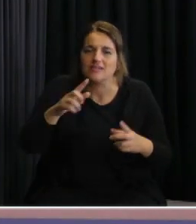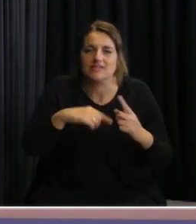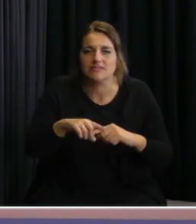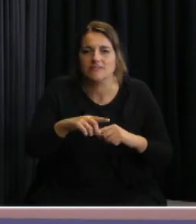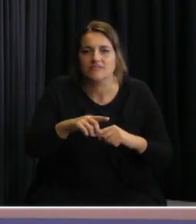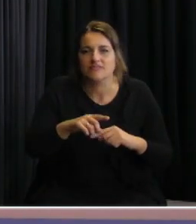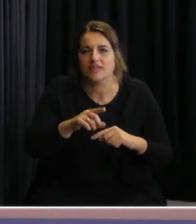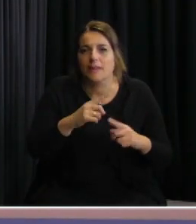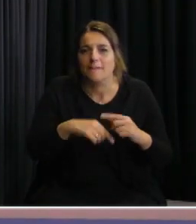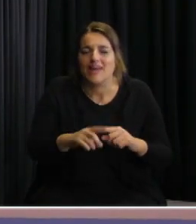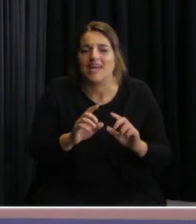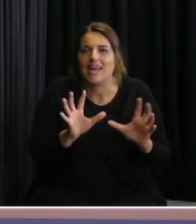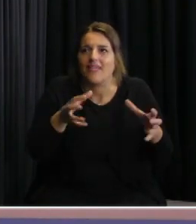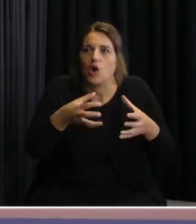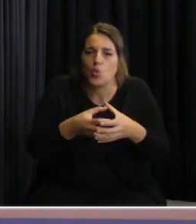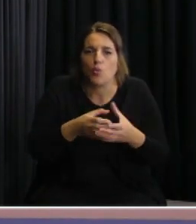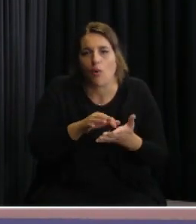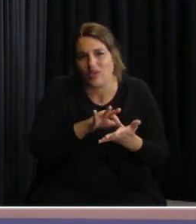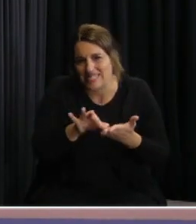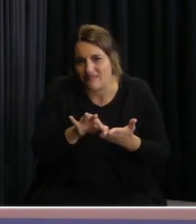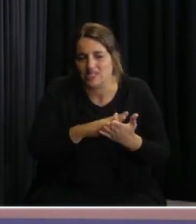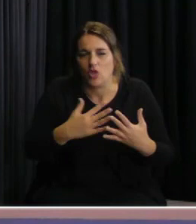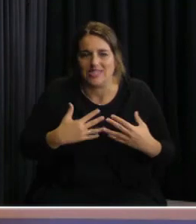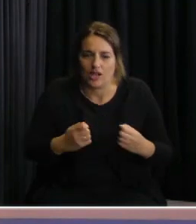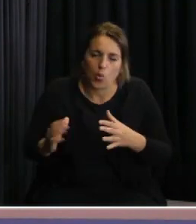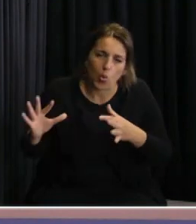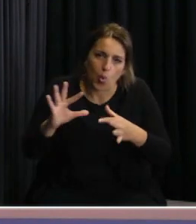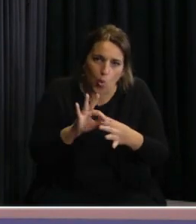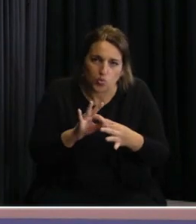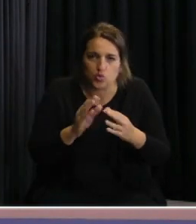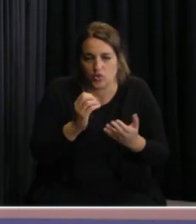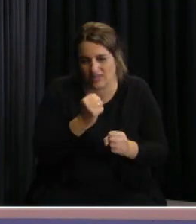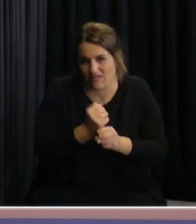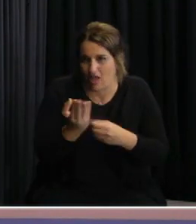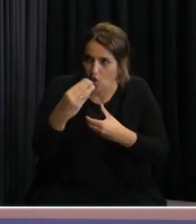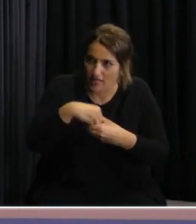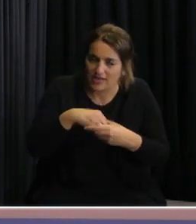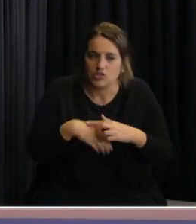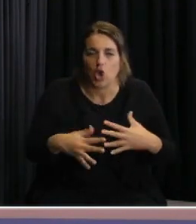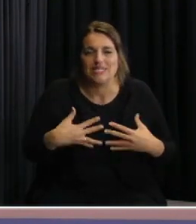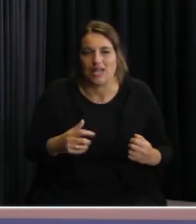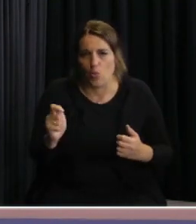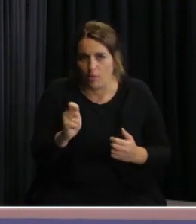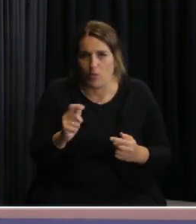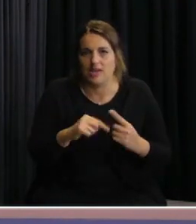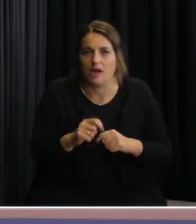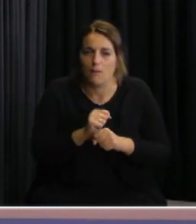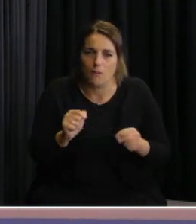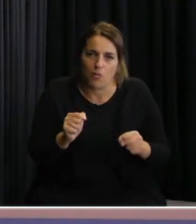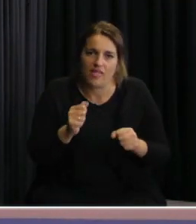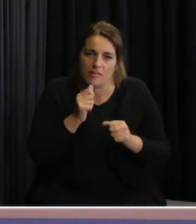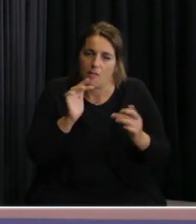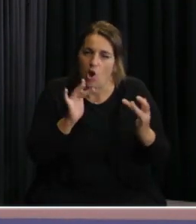para que cada prestador de salud conjuntamente con salud pública y hace, tenga una intervención directa y